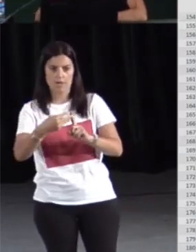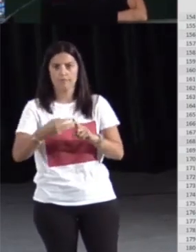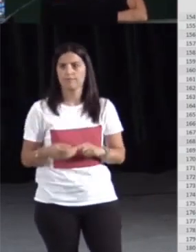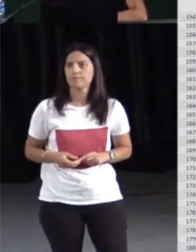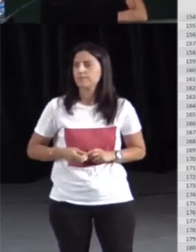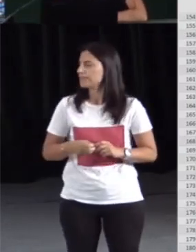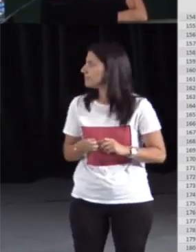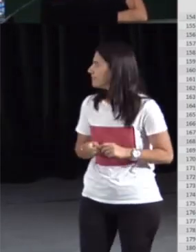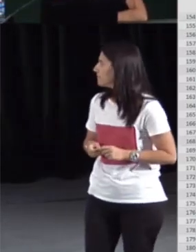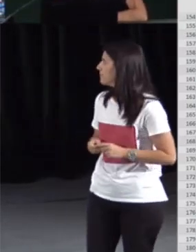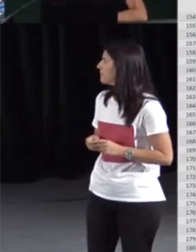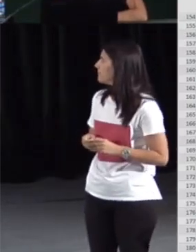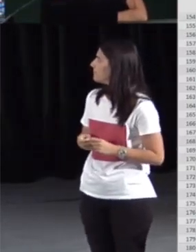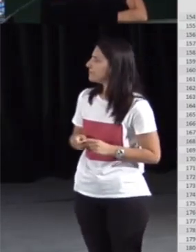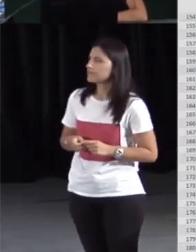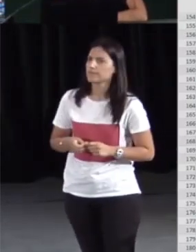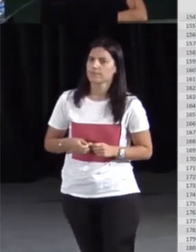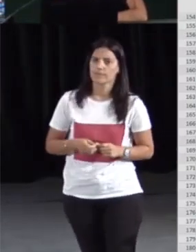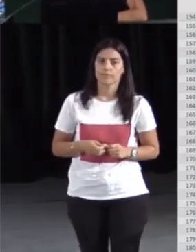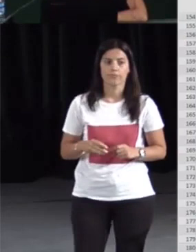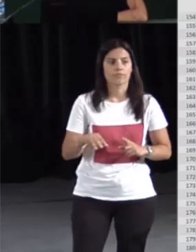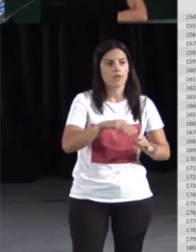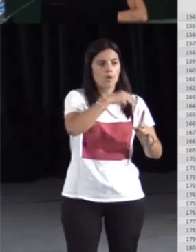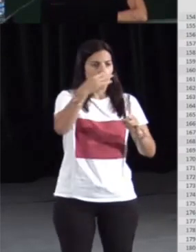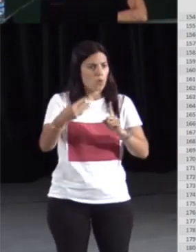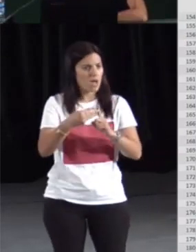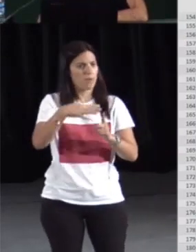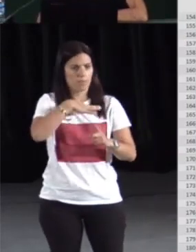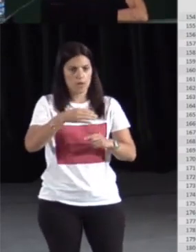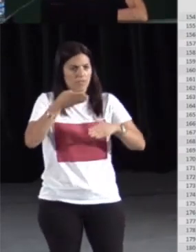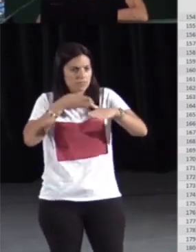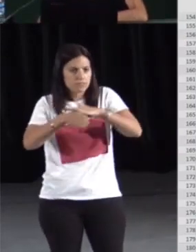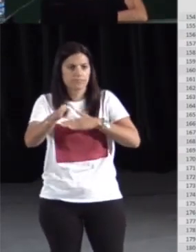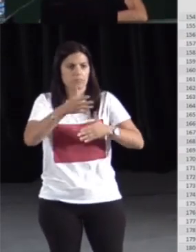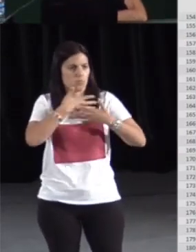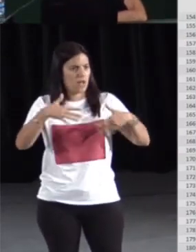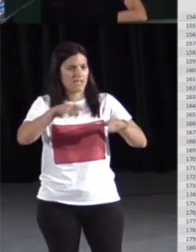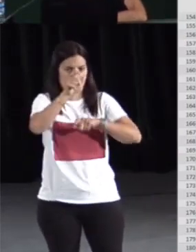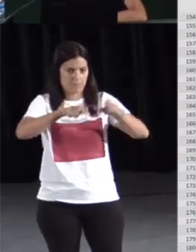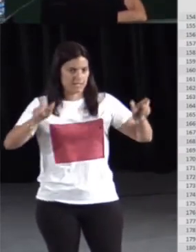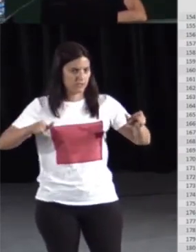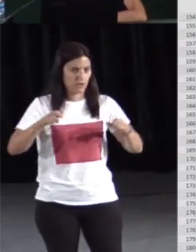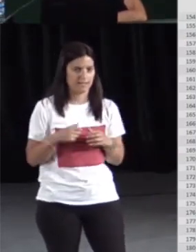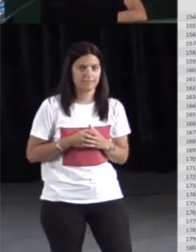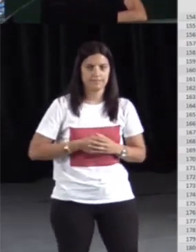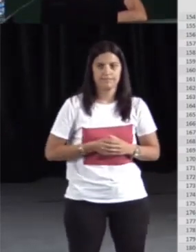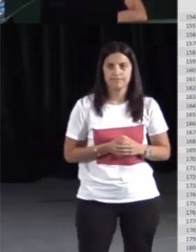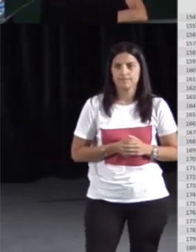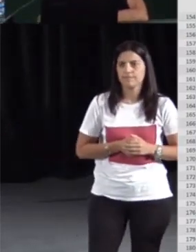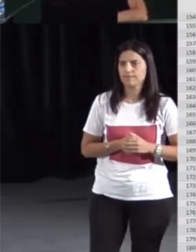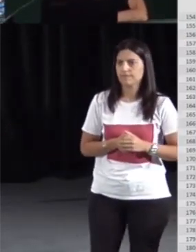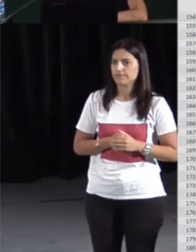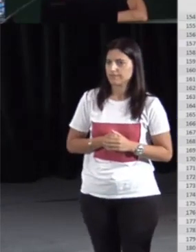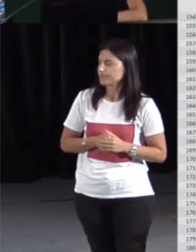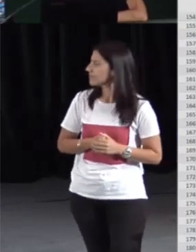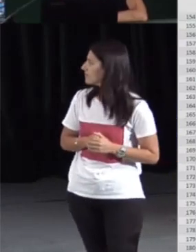que hace es que estos datos puedan ser accesibles a través de